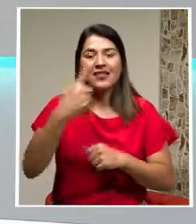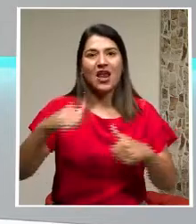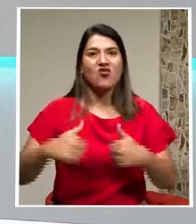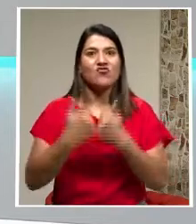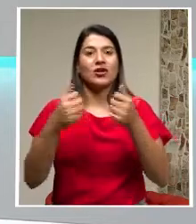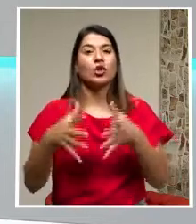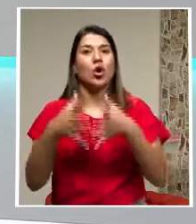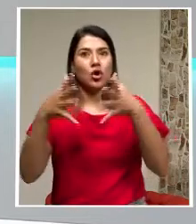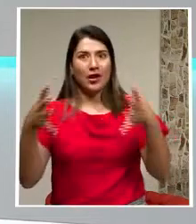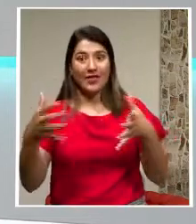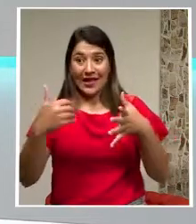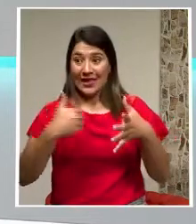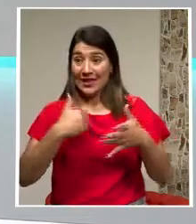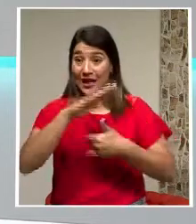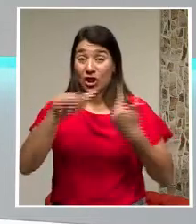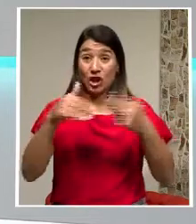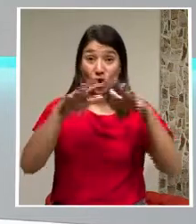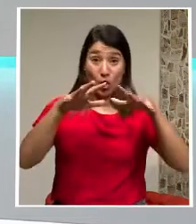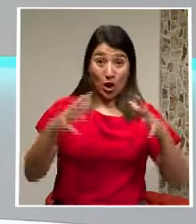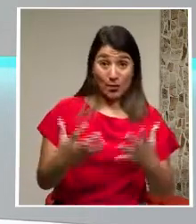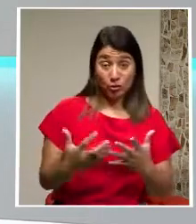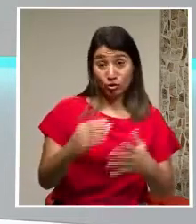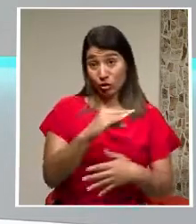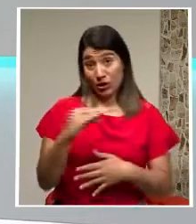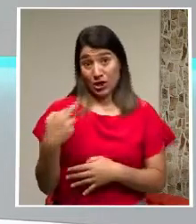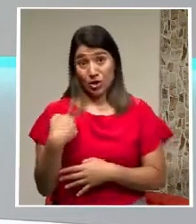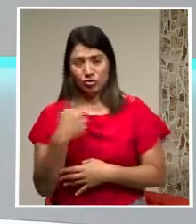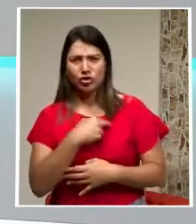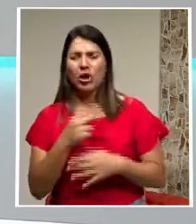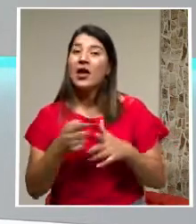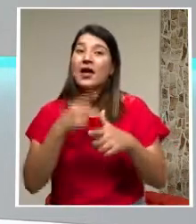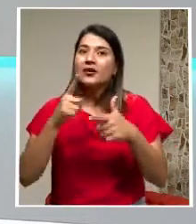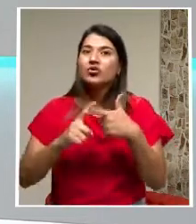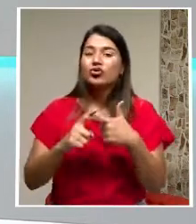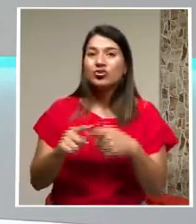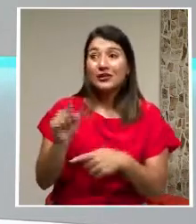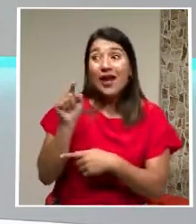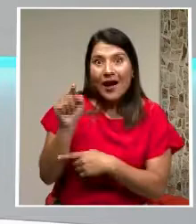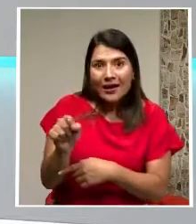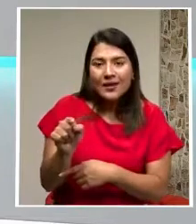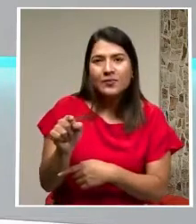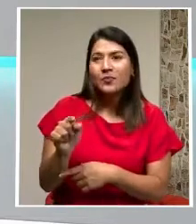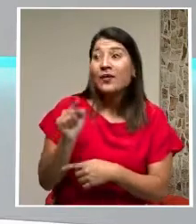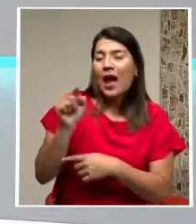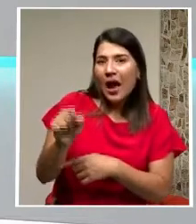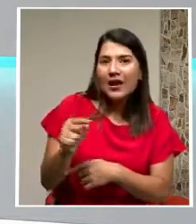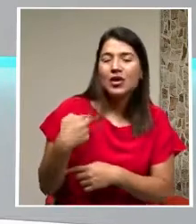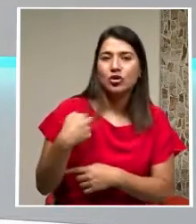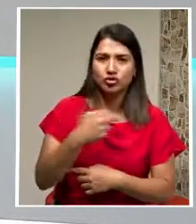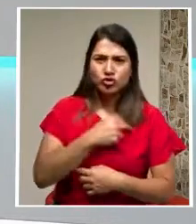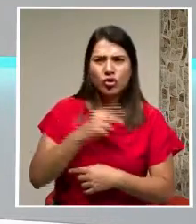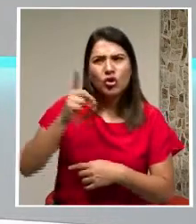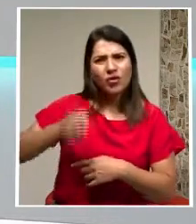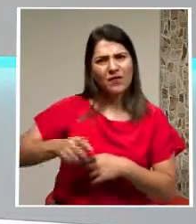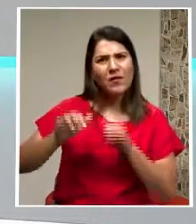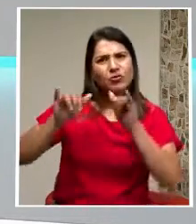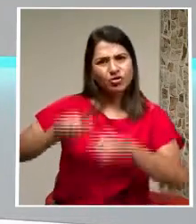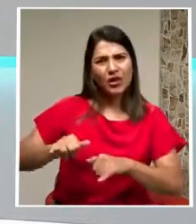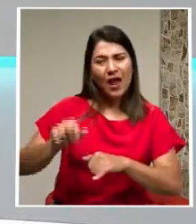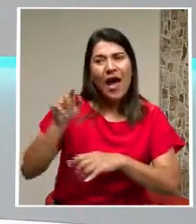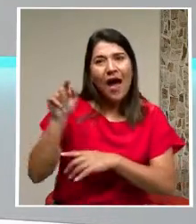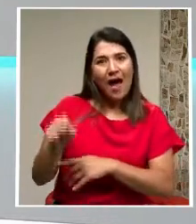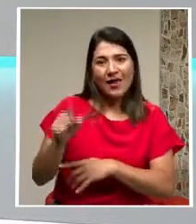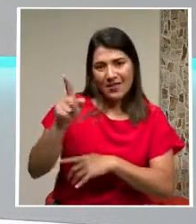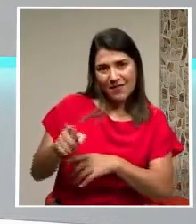Que tiene la humanidad Y que tenemos nosotros Entonces Ahí Ahí es donde estamos Ahí es donde Donde cabemos Ahí es donde nos hacemos Grandes